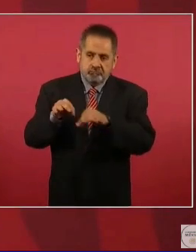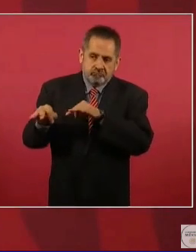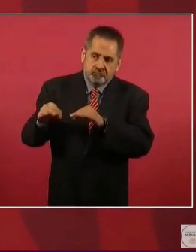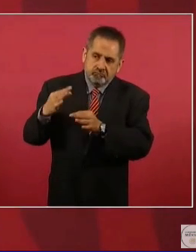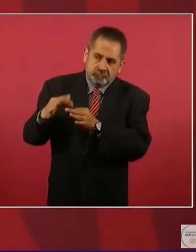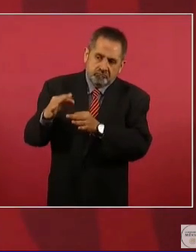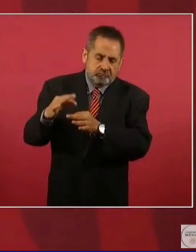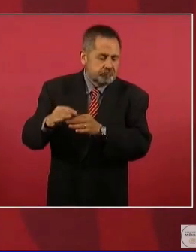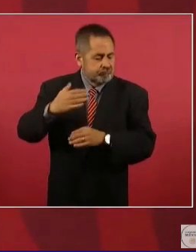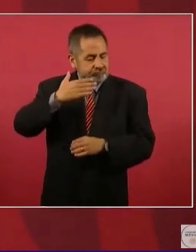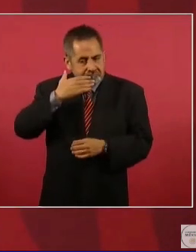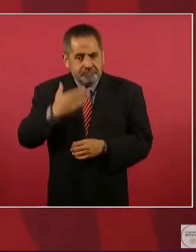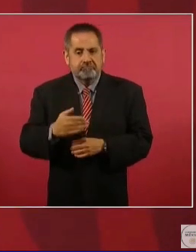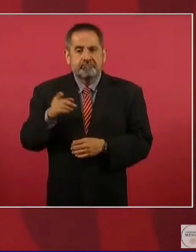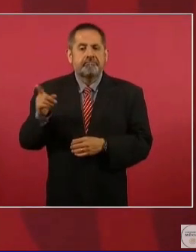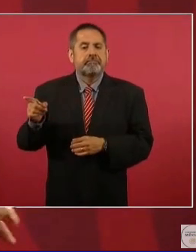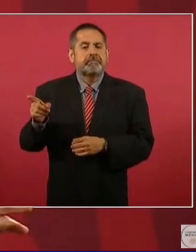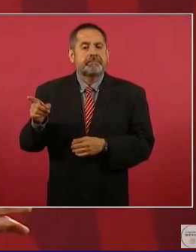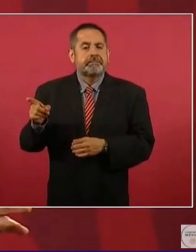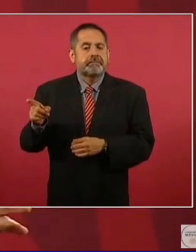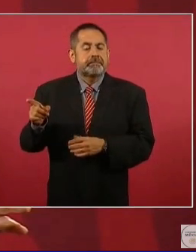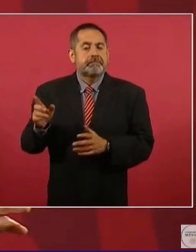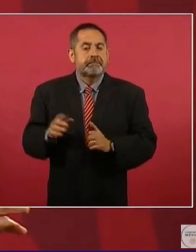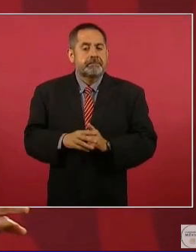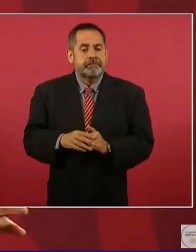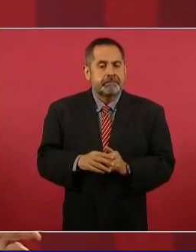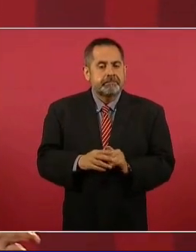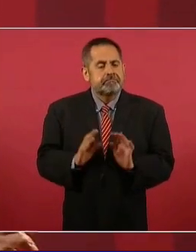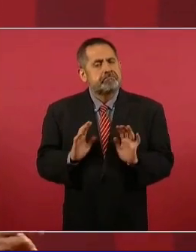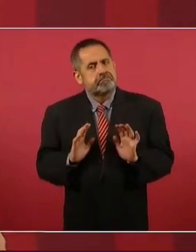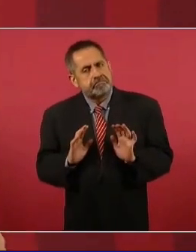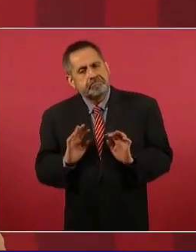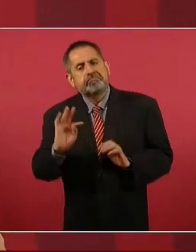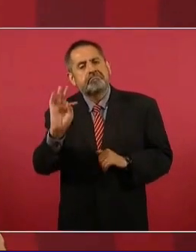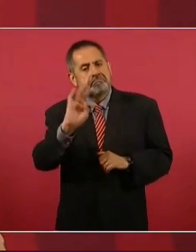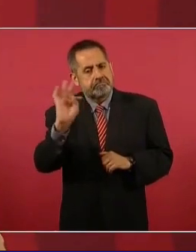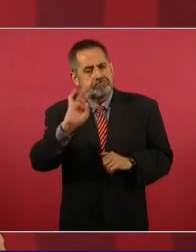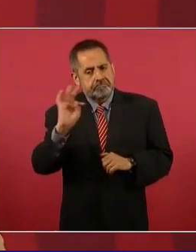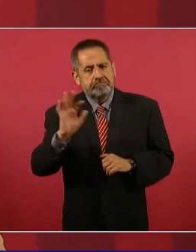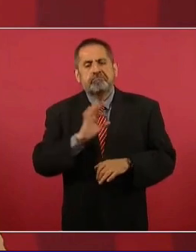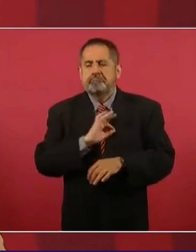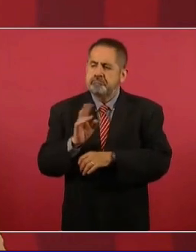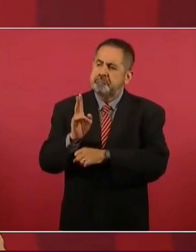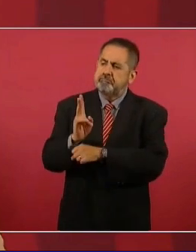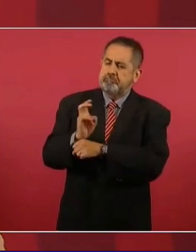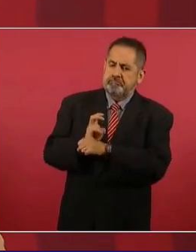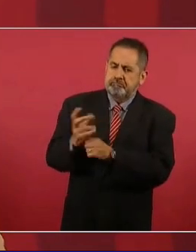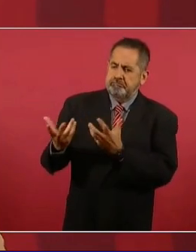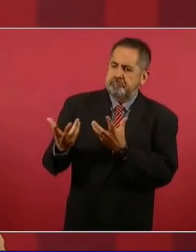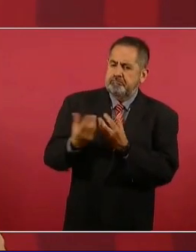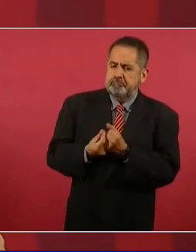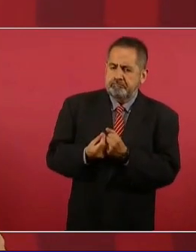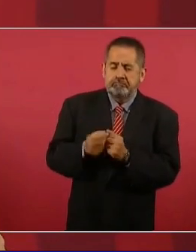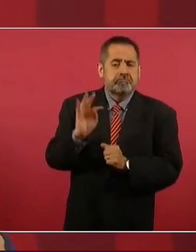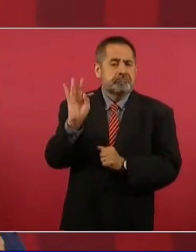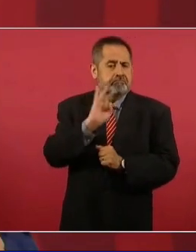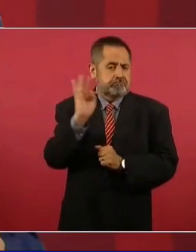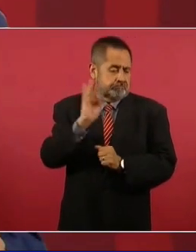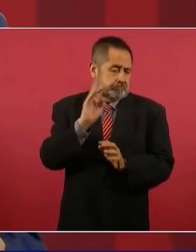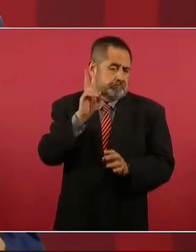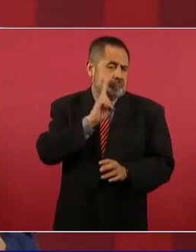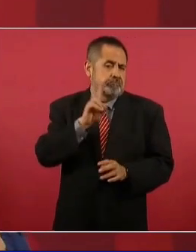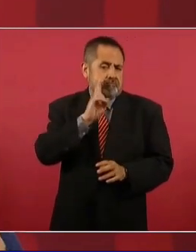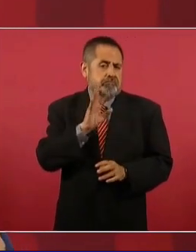trabajo y no descartamos el que participe con nosotros